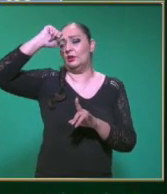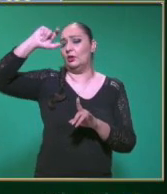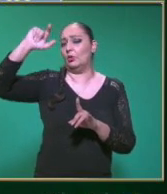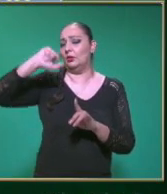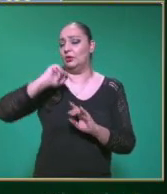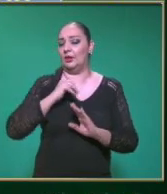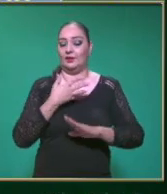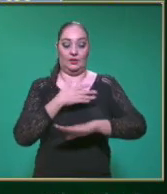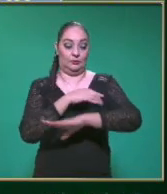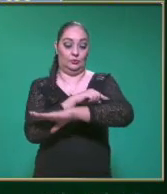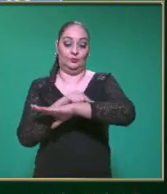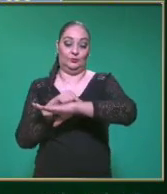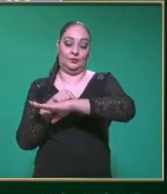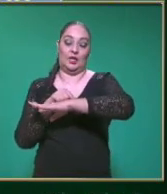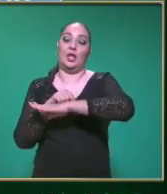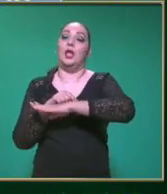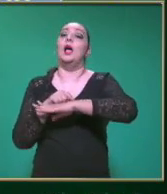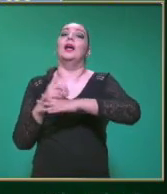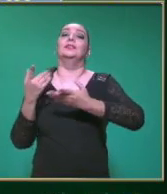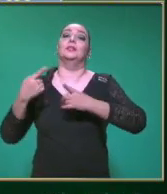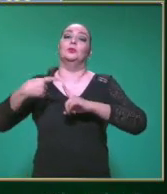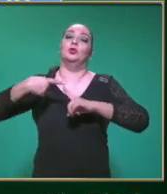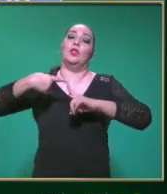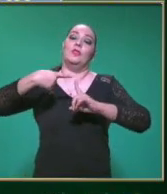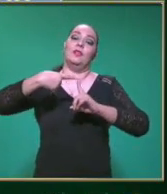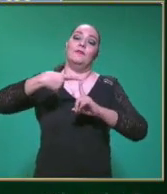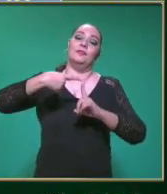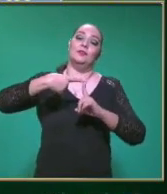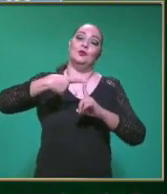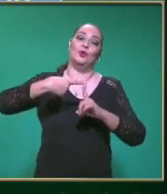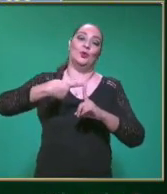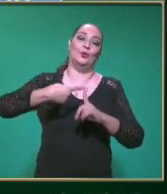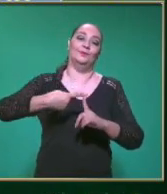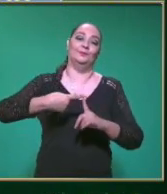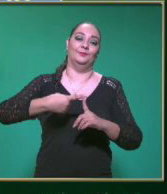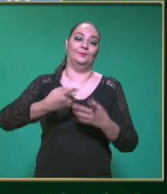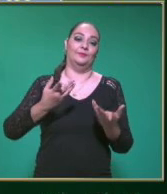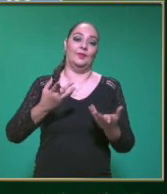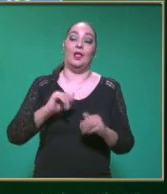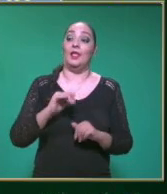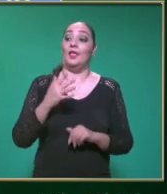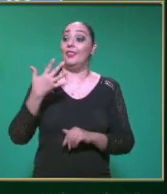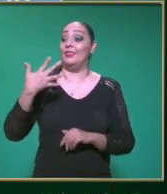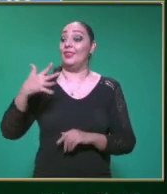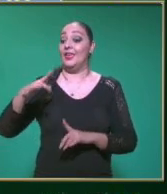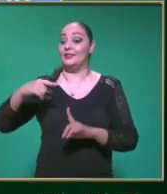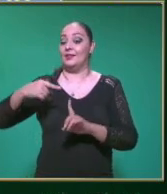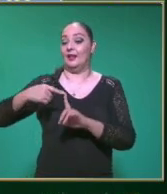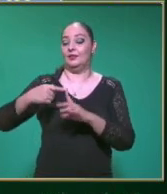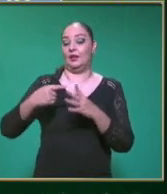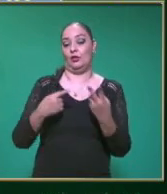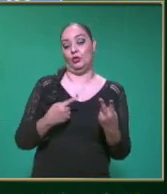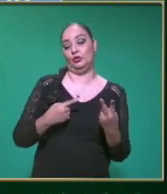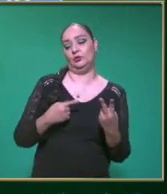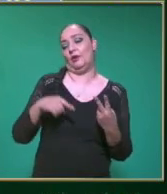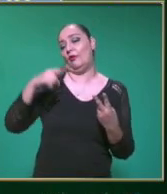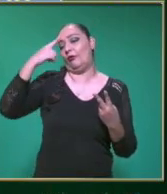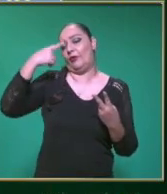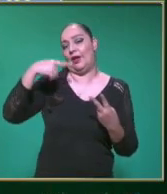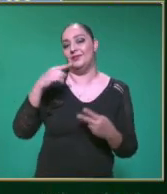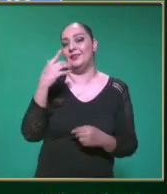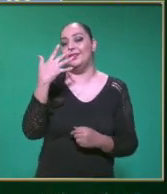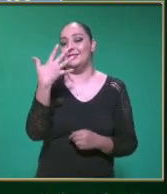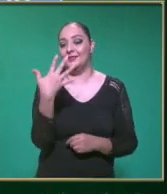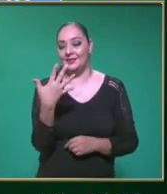La línea en medio Es Nos está indicando Una operación De división 10 Entre 2 Pues son Sencilla la operación